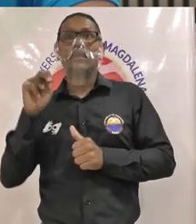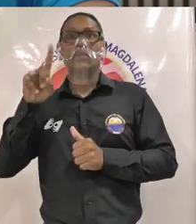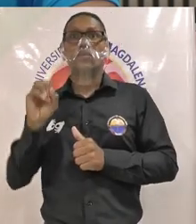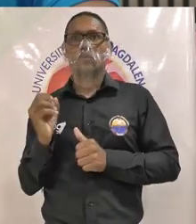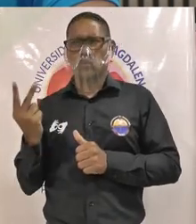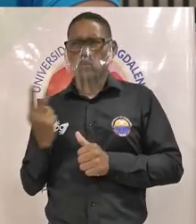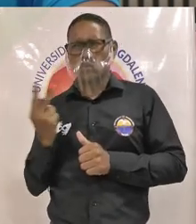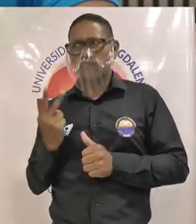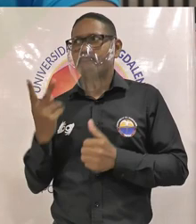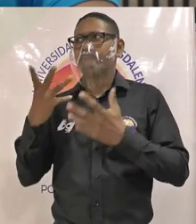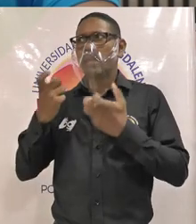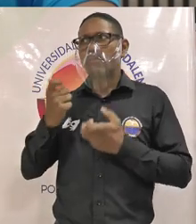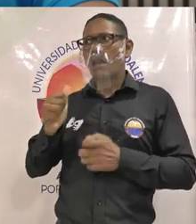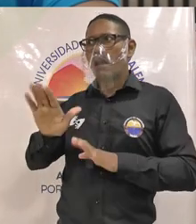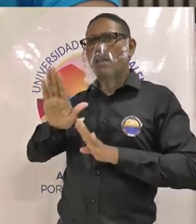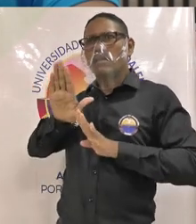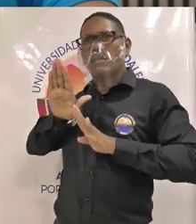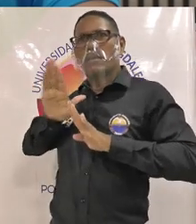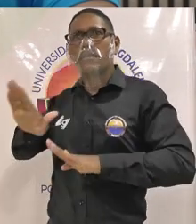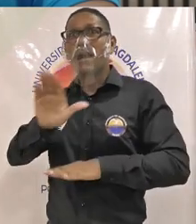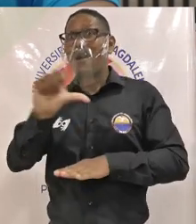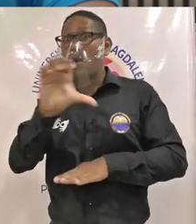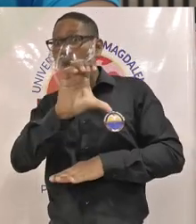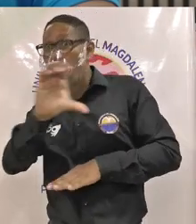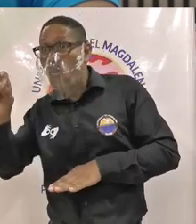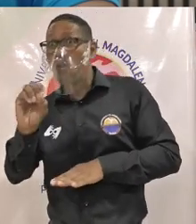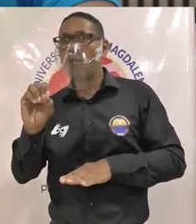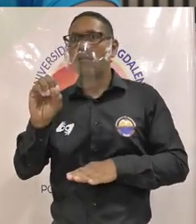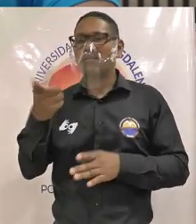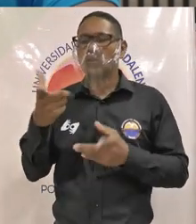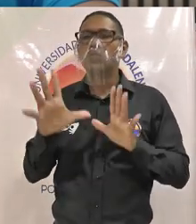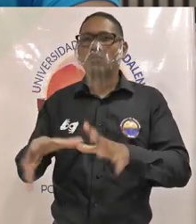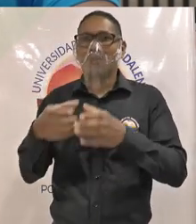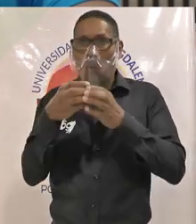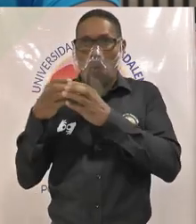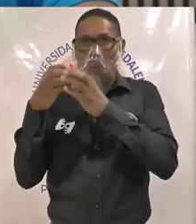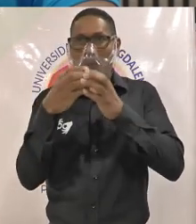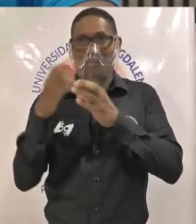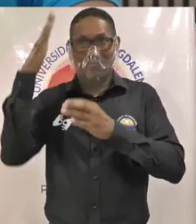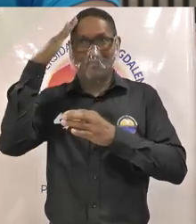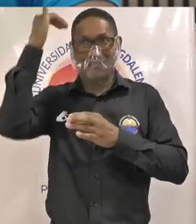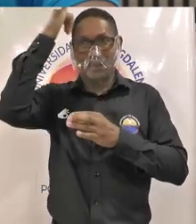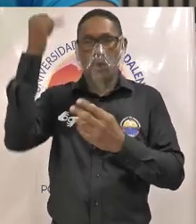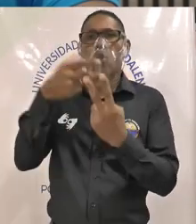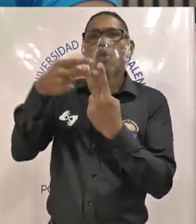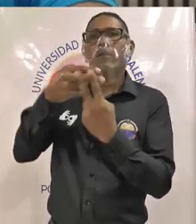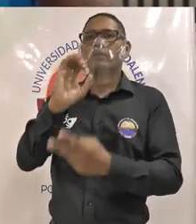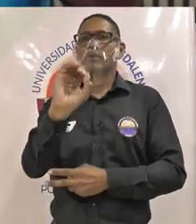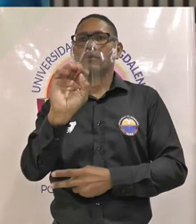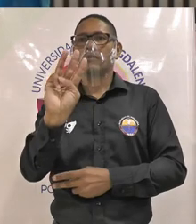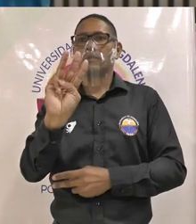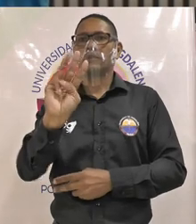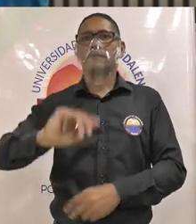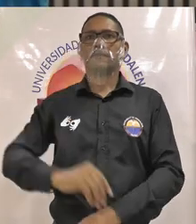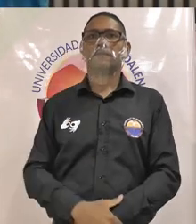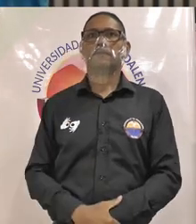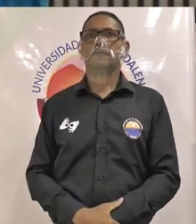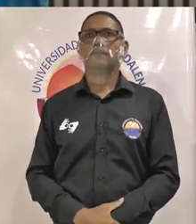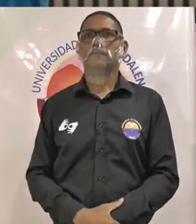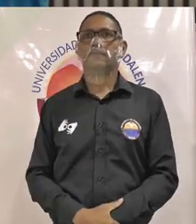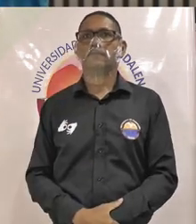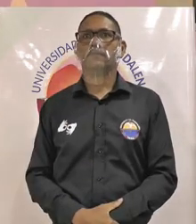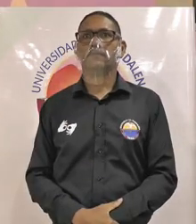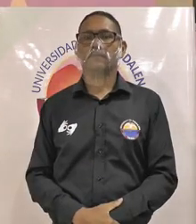buscamos representar a las y los estudiantes ante el consejo académico con el numeral cero tres tiempo